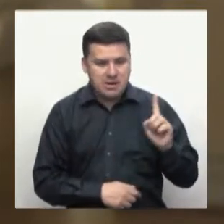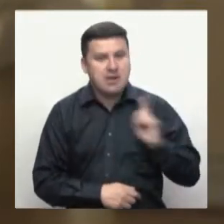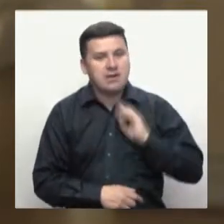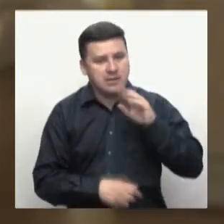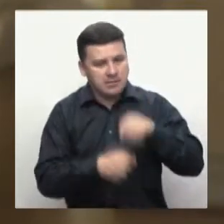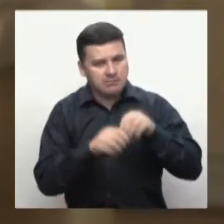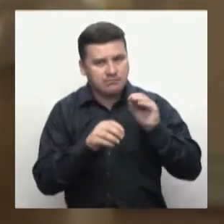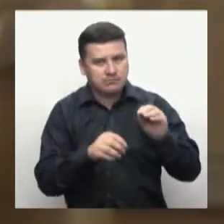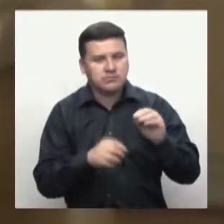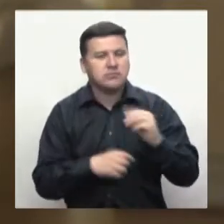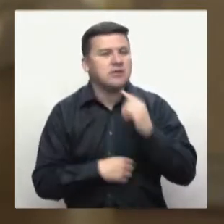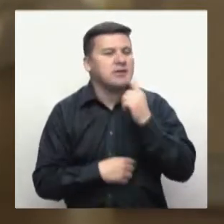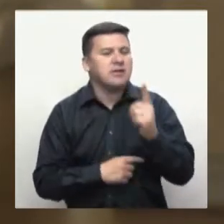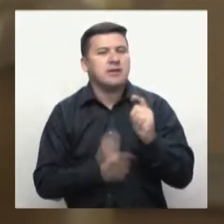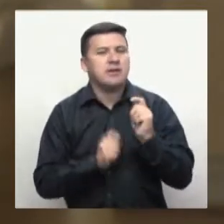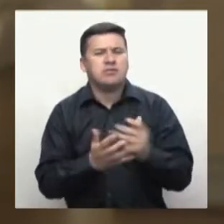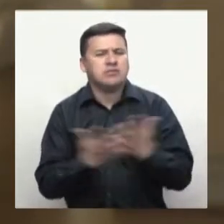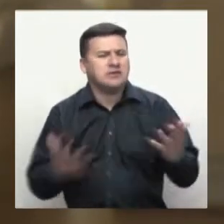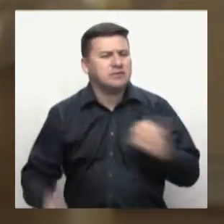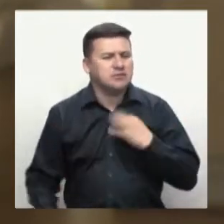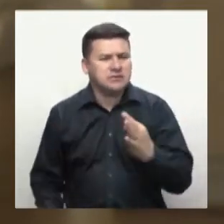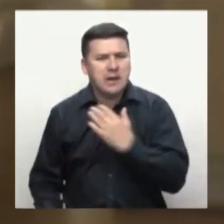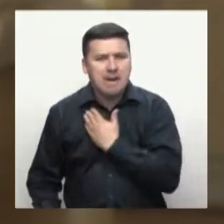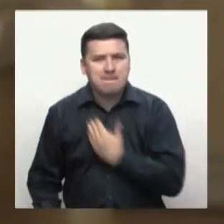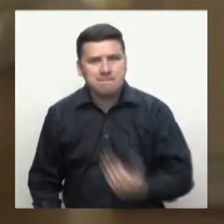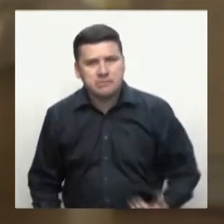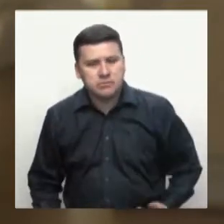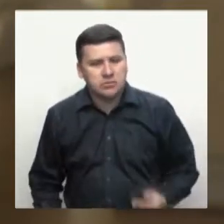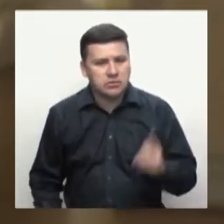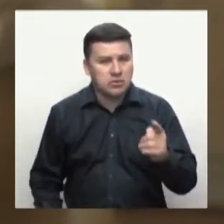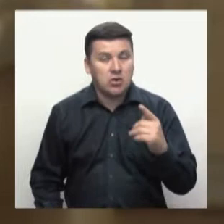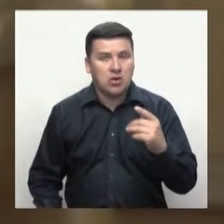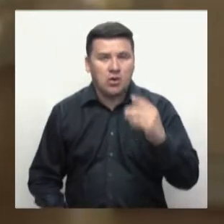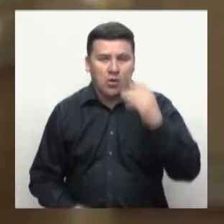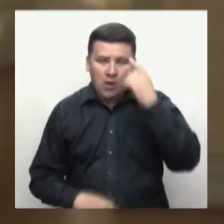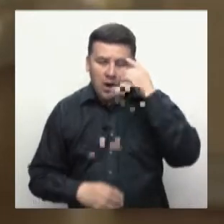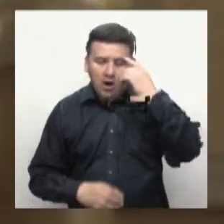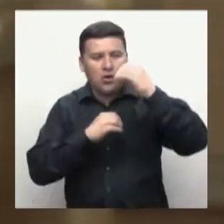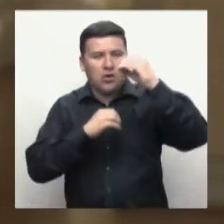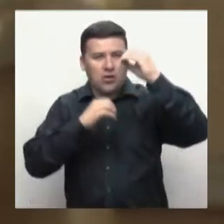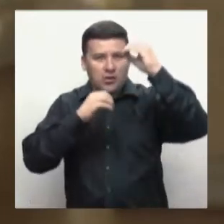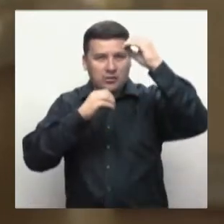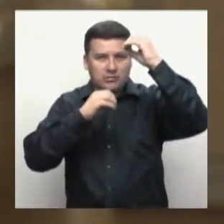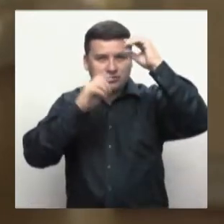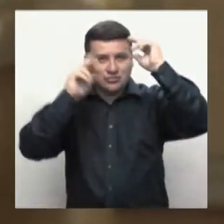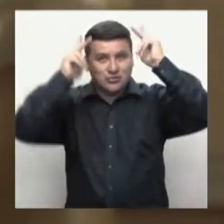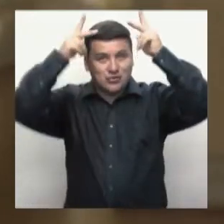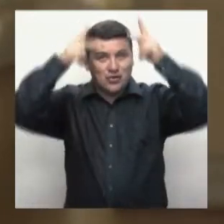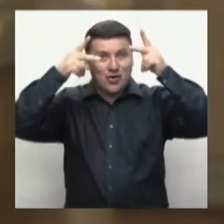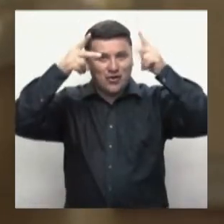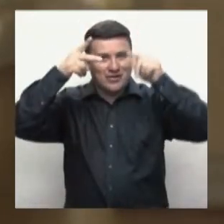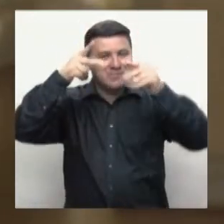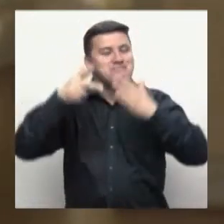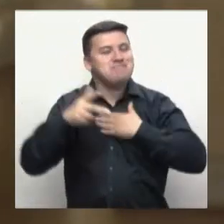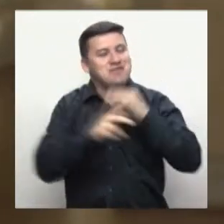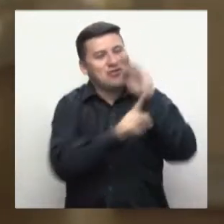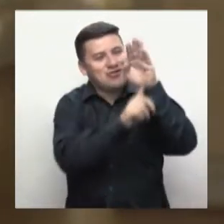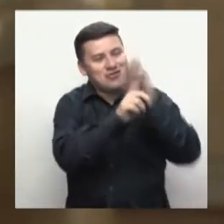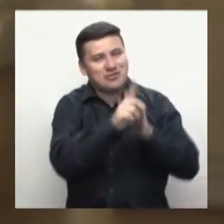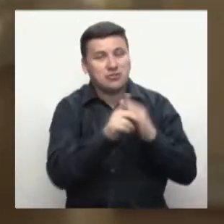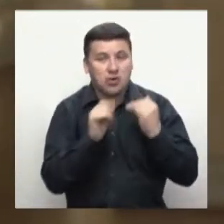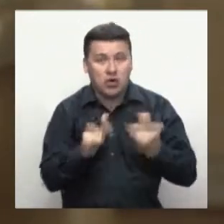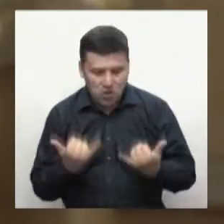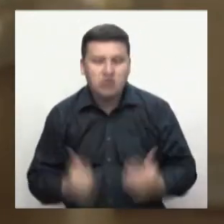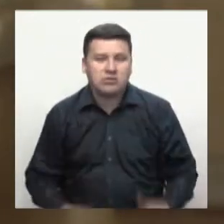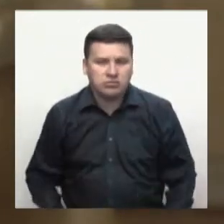más grande transformación durante mi gobierno. Por eso la he denominado en múltiples ocasiones como